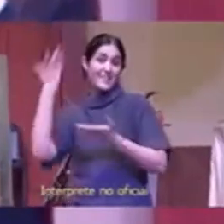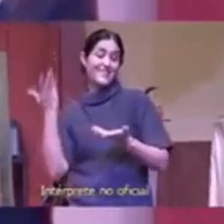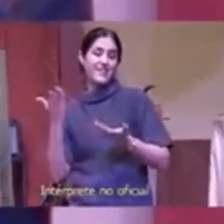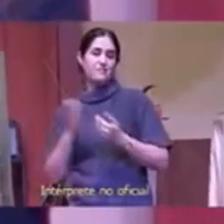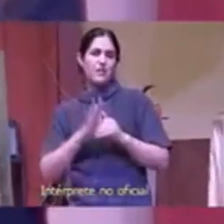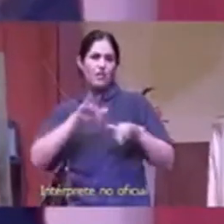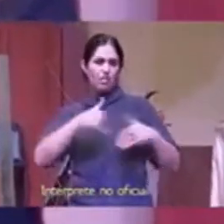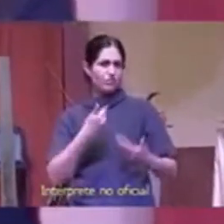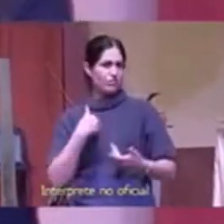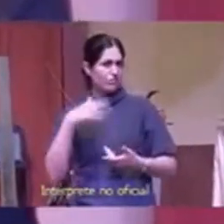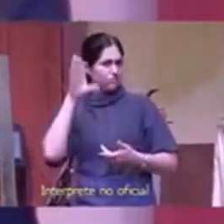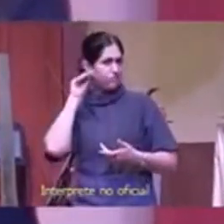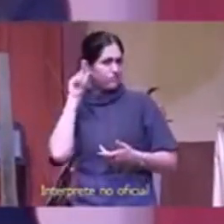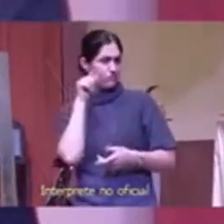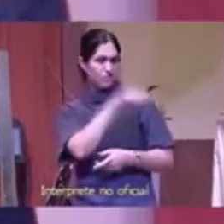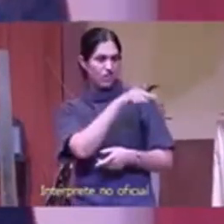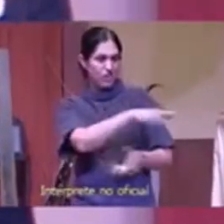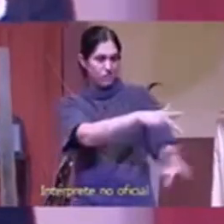algo así